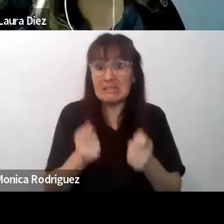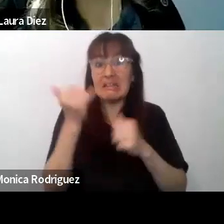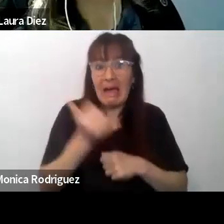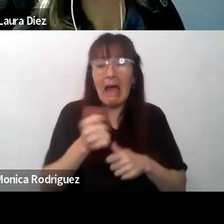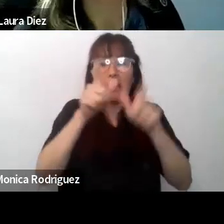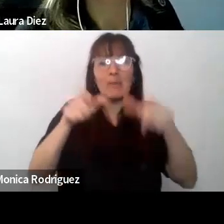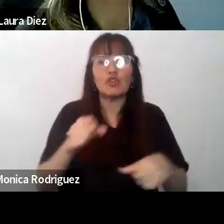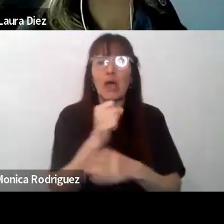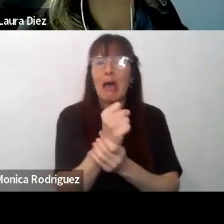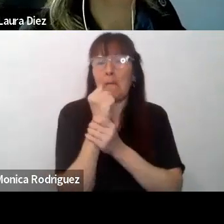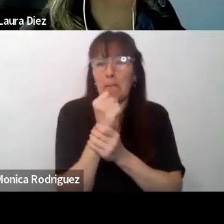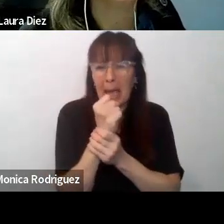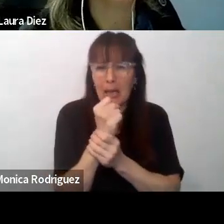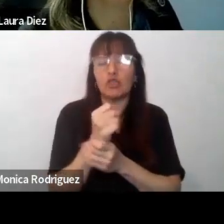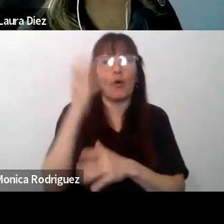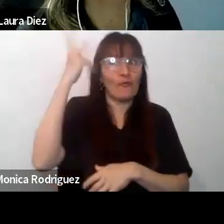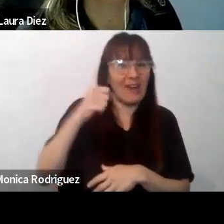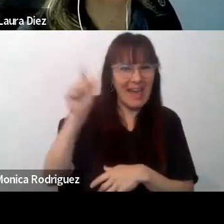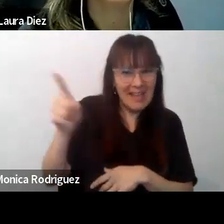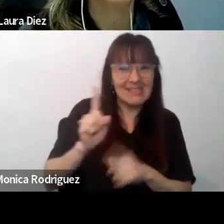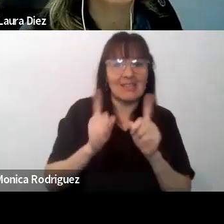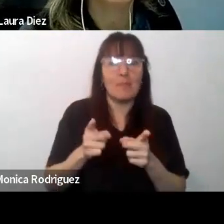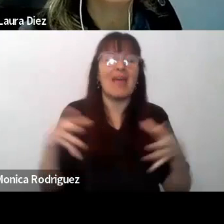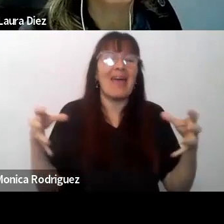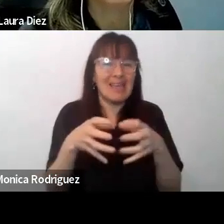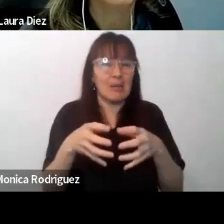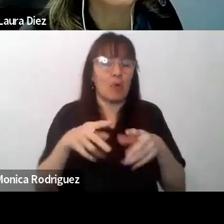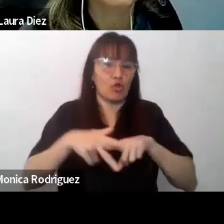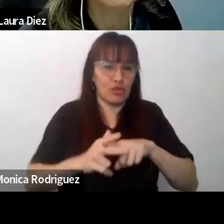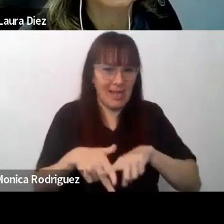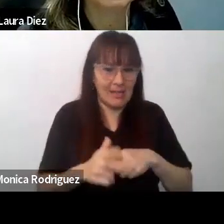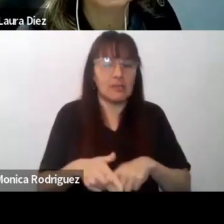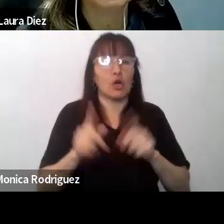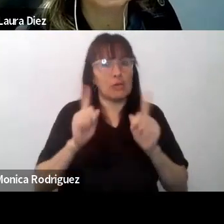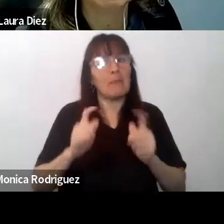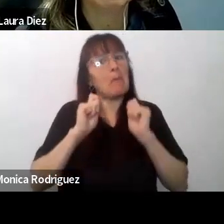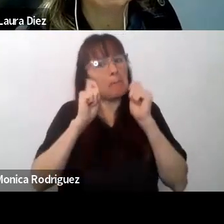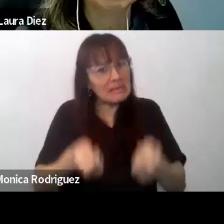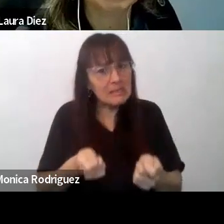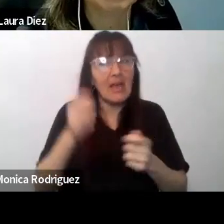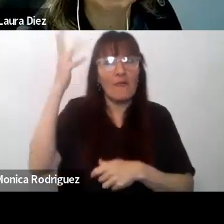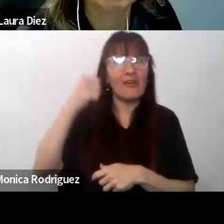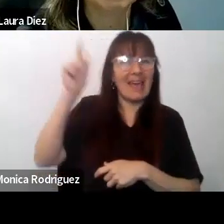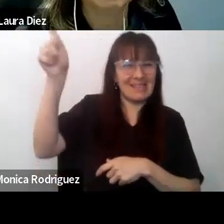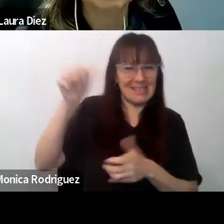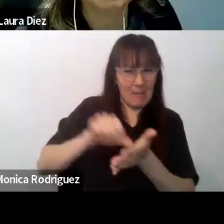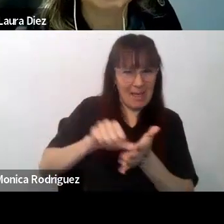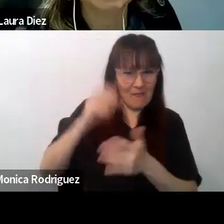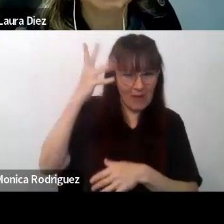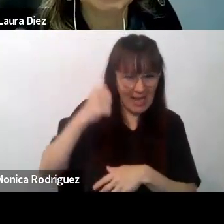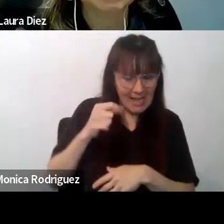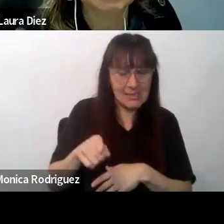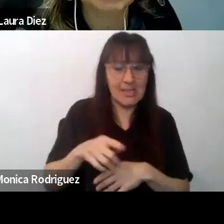franceses y equipos técnicos y expertos argentinos han visitado Francia y en este último